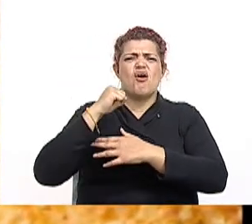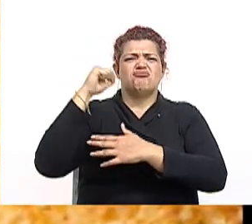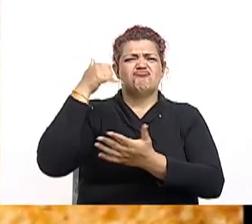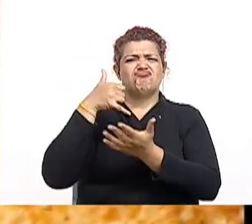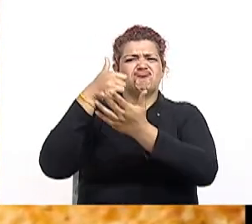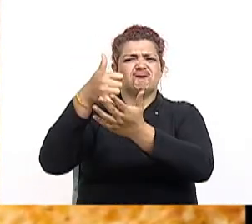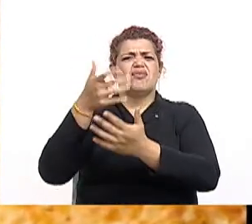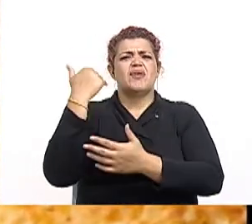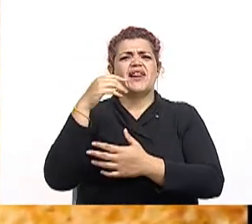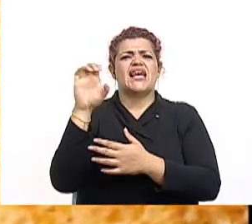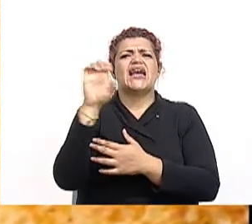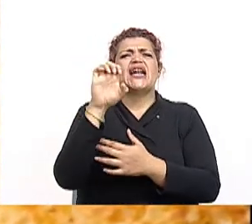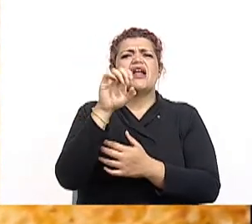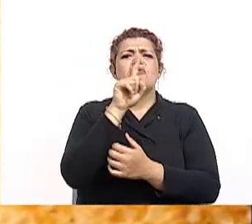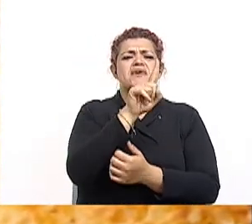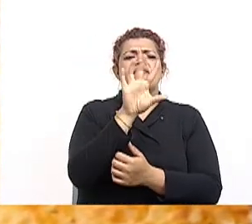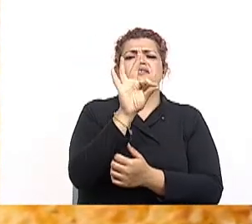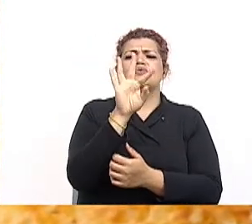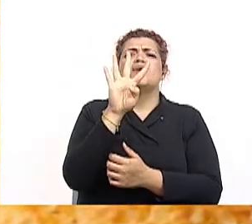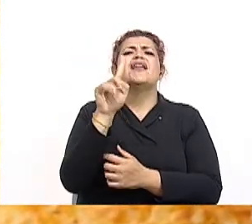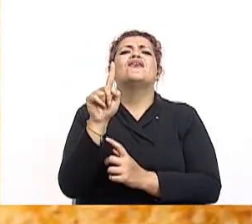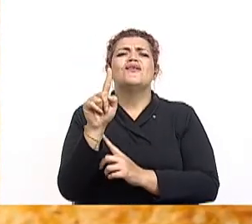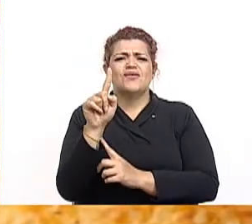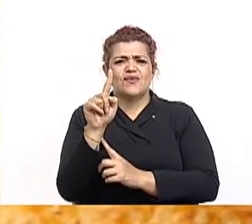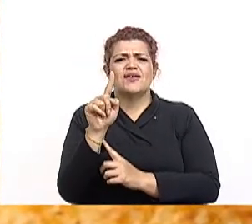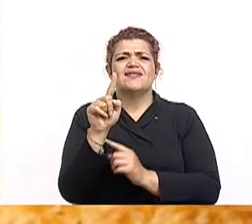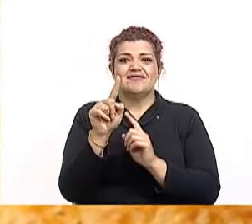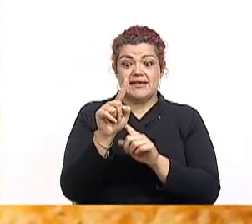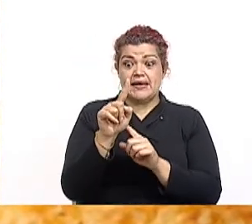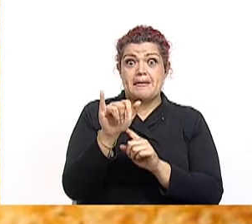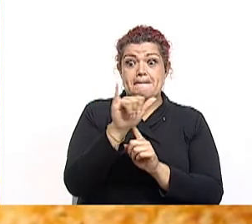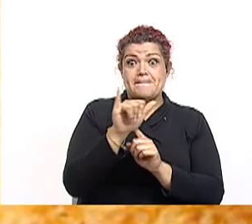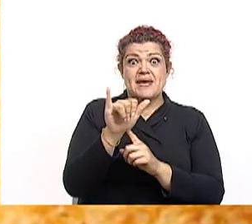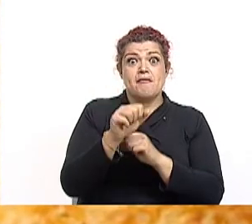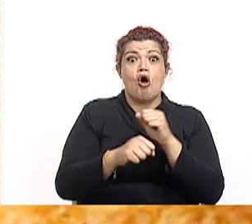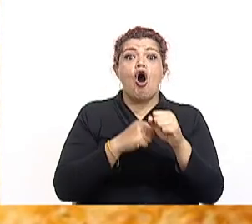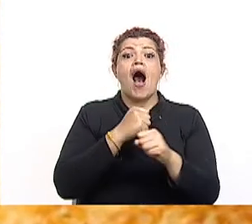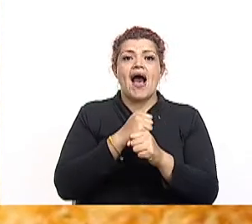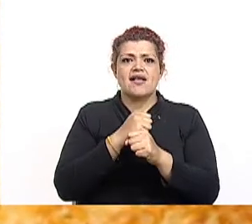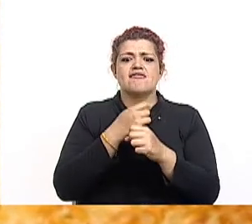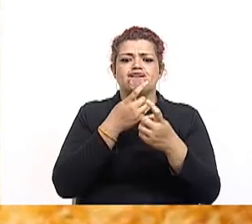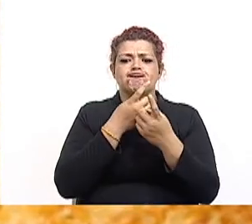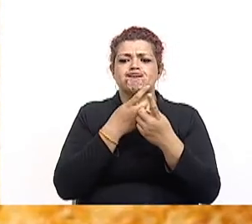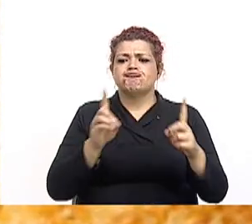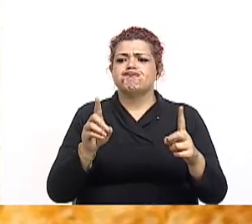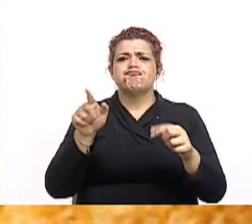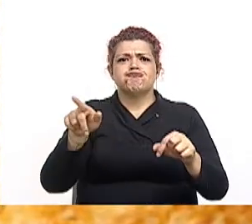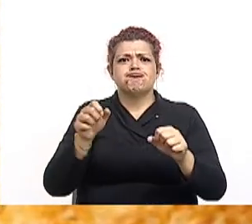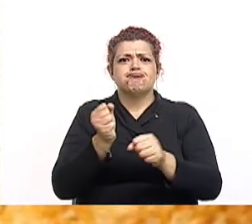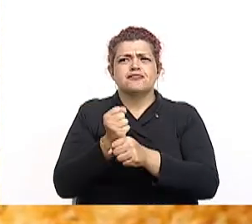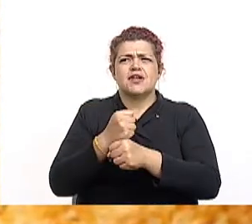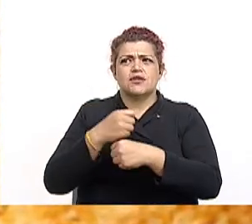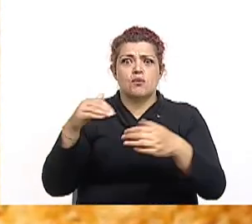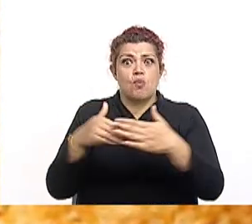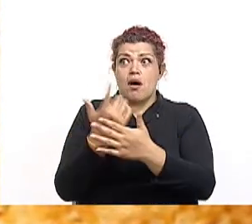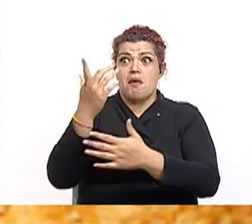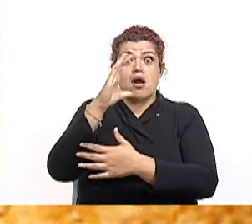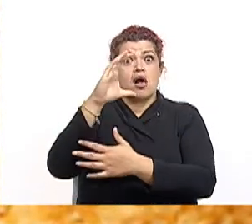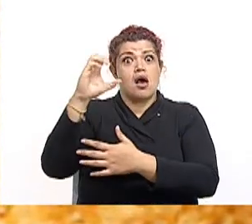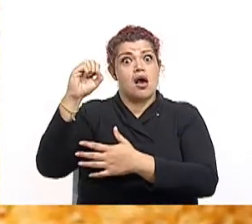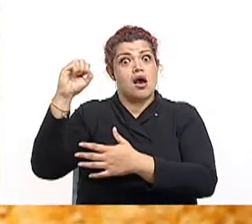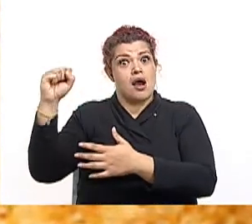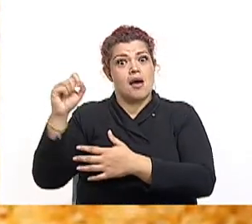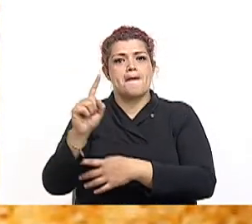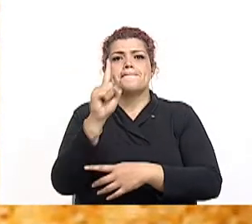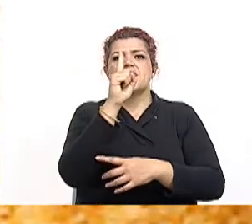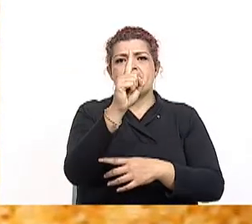1941. Ese mismo año se decretó la creación de la Caja Costarricense del Seguro Social un primero